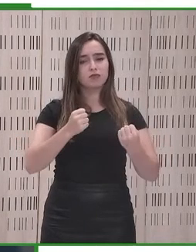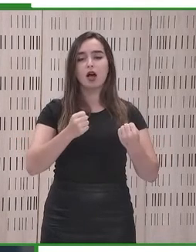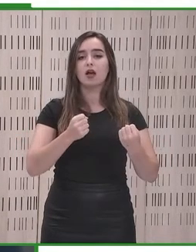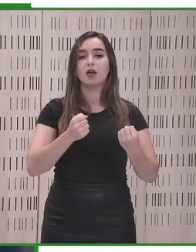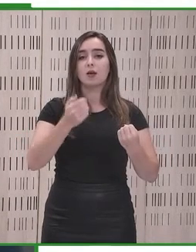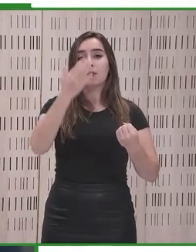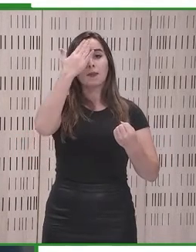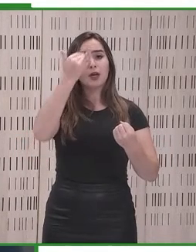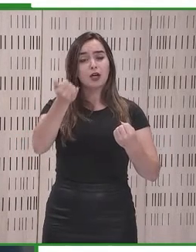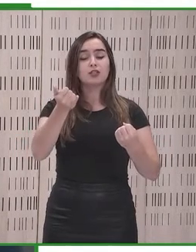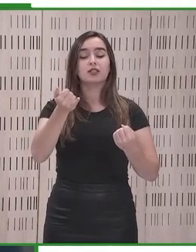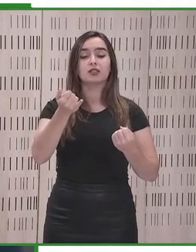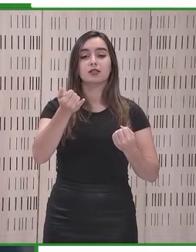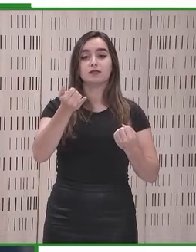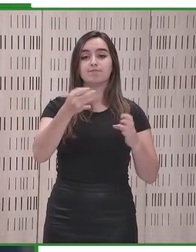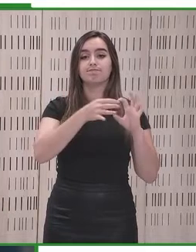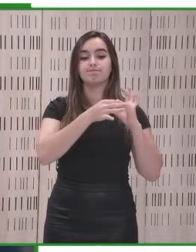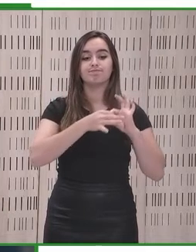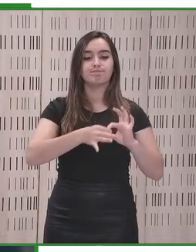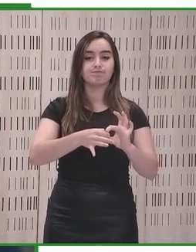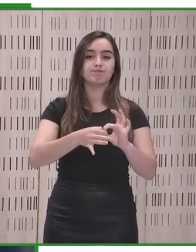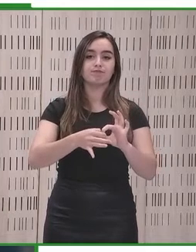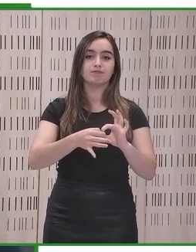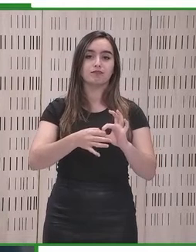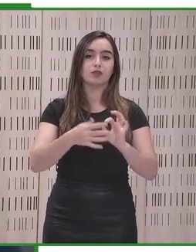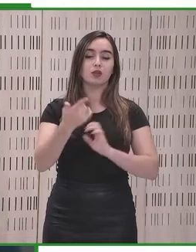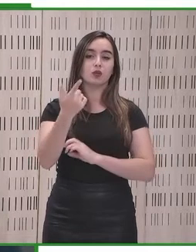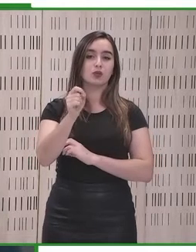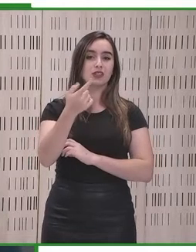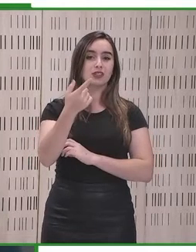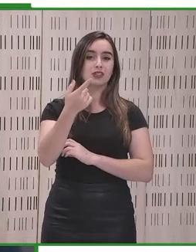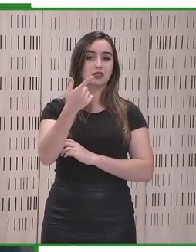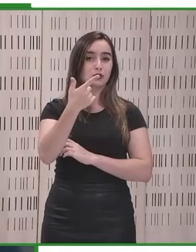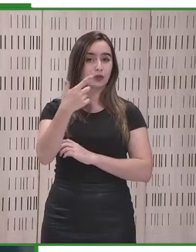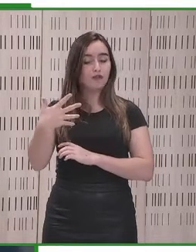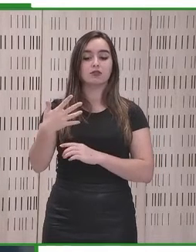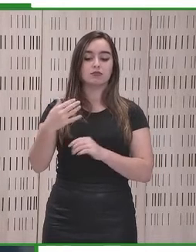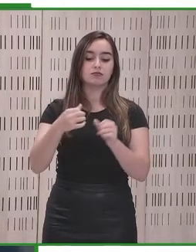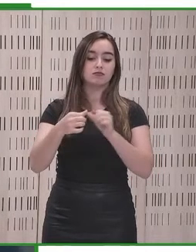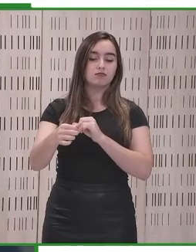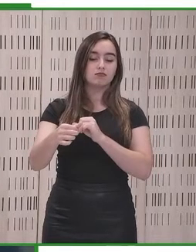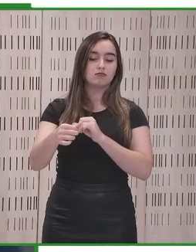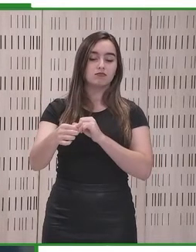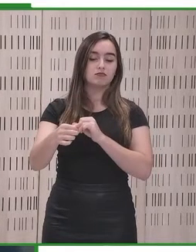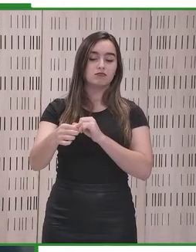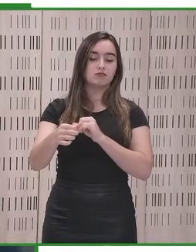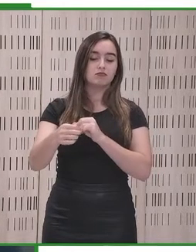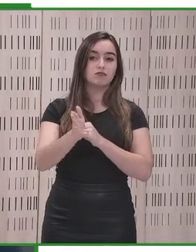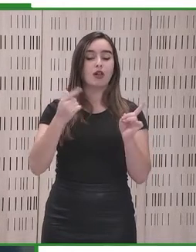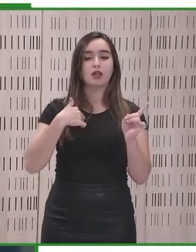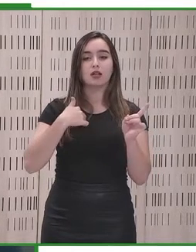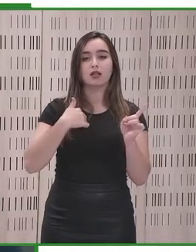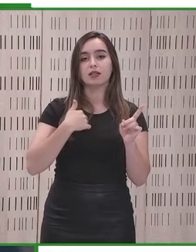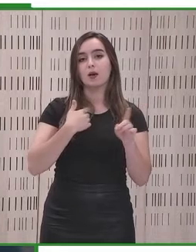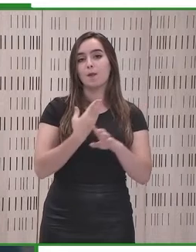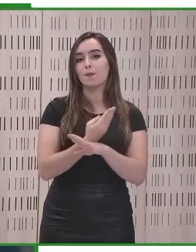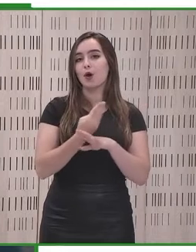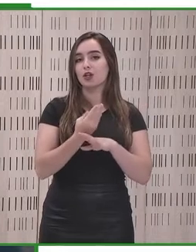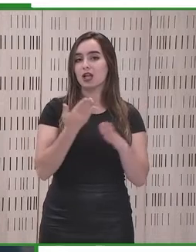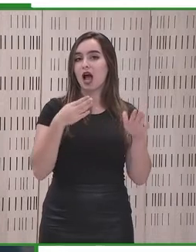europeas o nacionales. Se trata de un muy justo